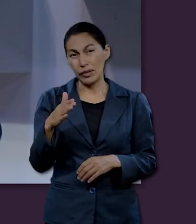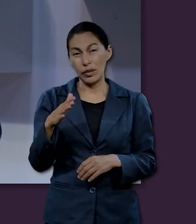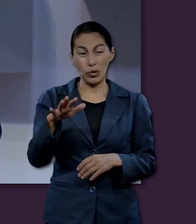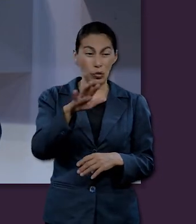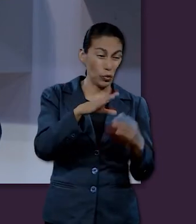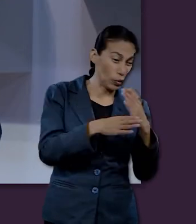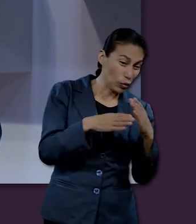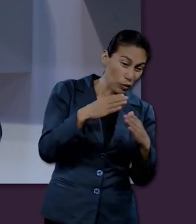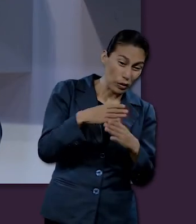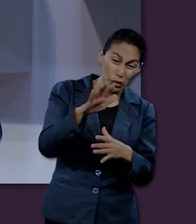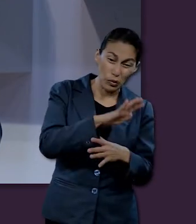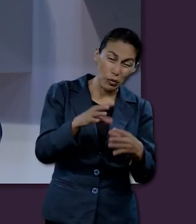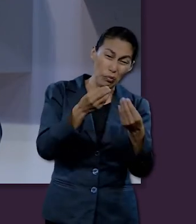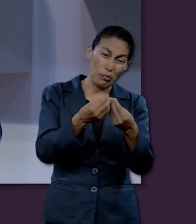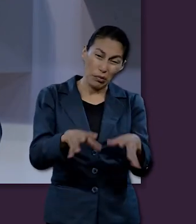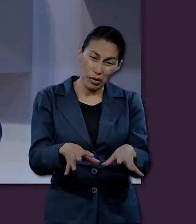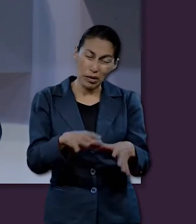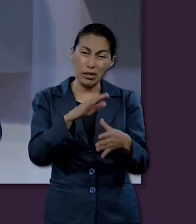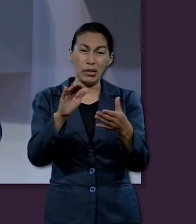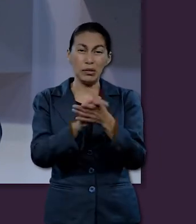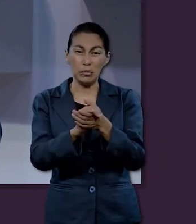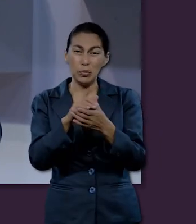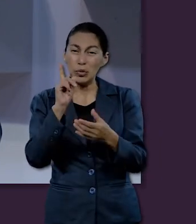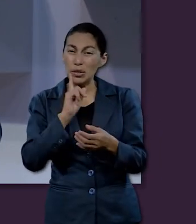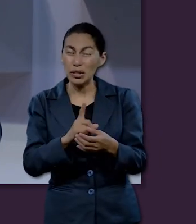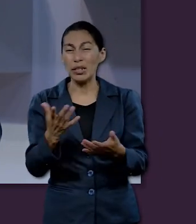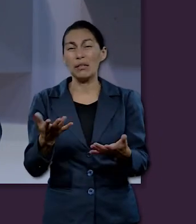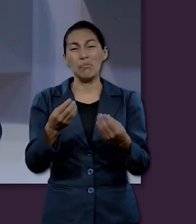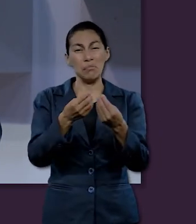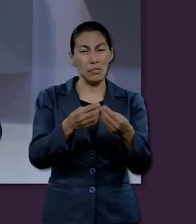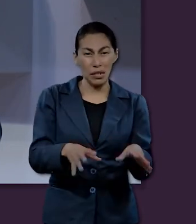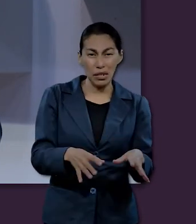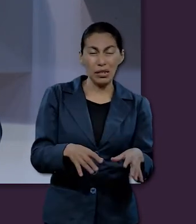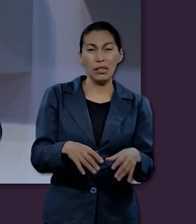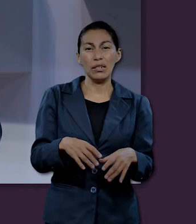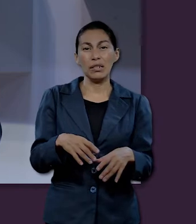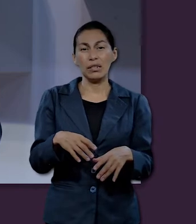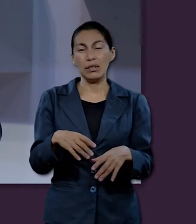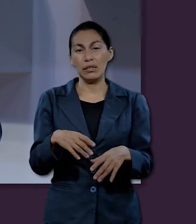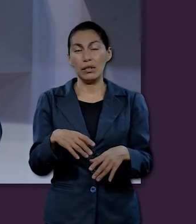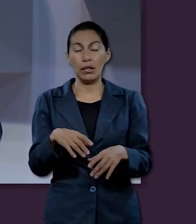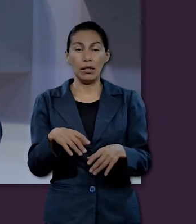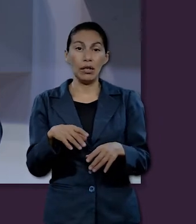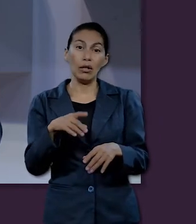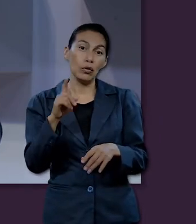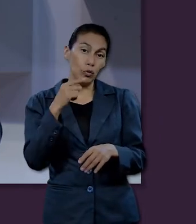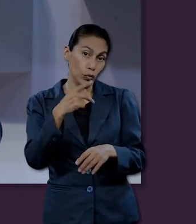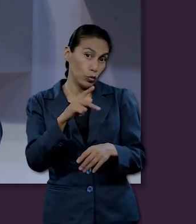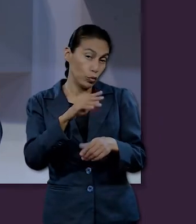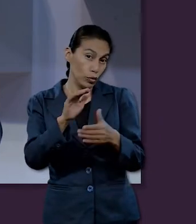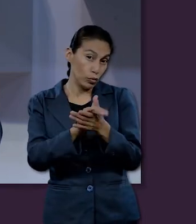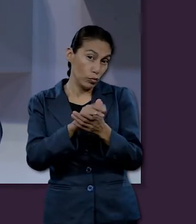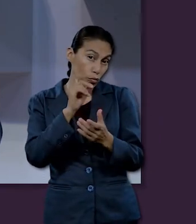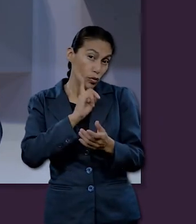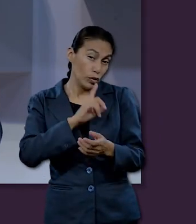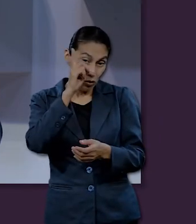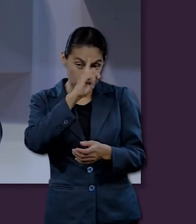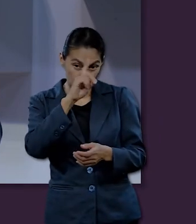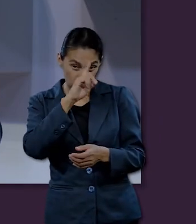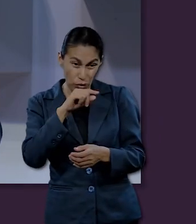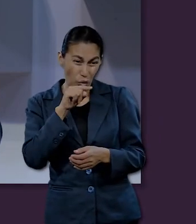Saben que pierde todo, excepto su vida, su esposa e inclusive su esposa sugiere, ¿no? Bueno,